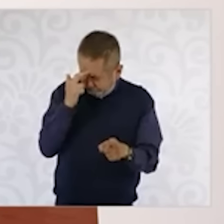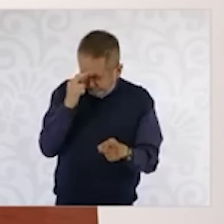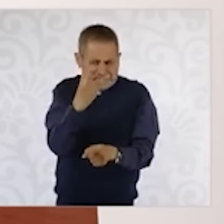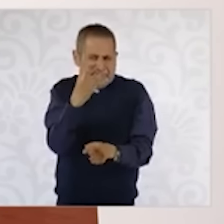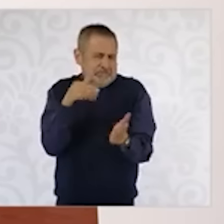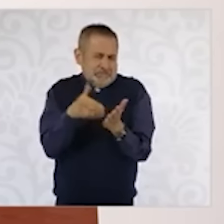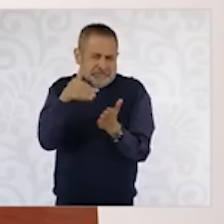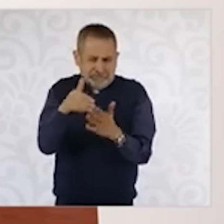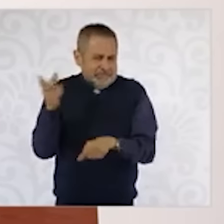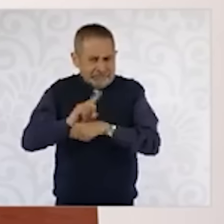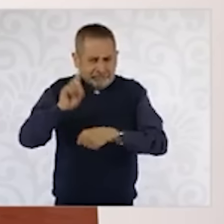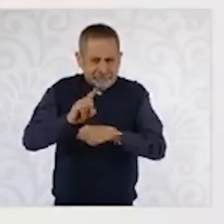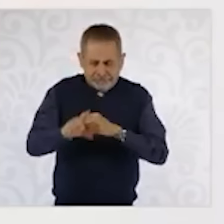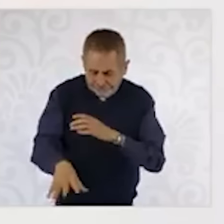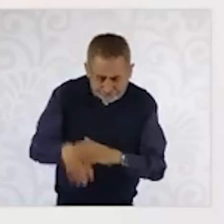millones de barriles diarios.